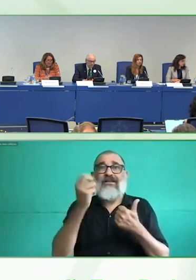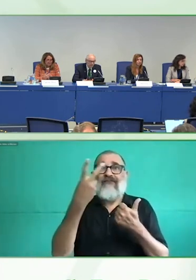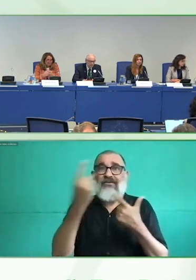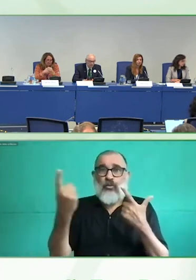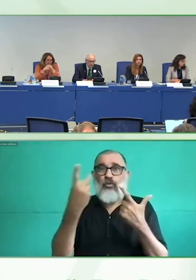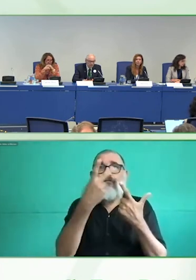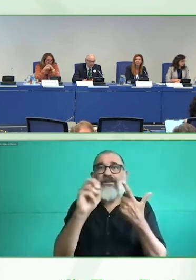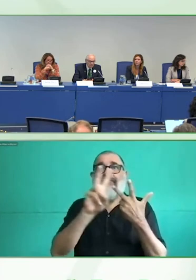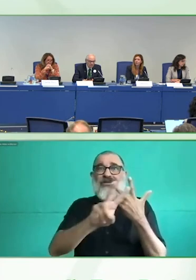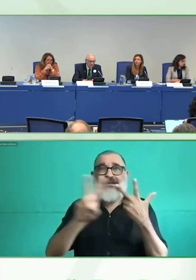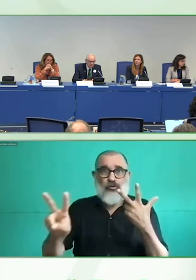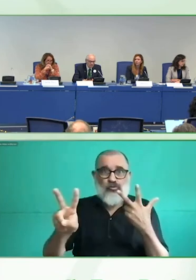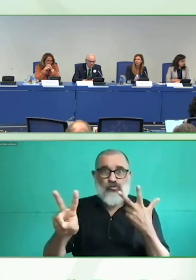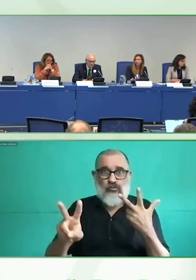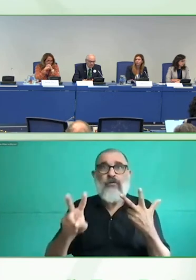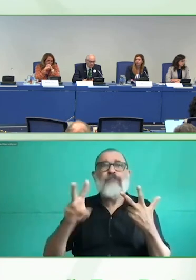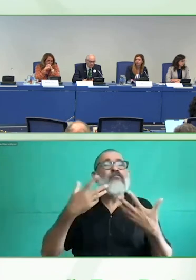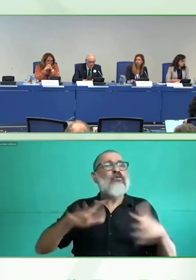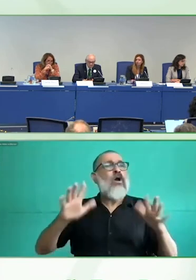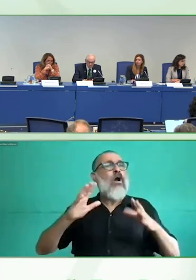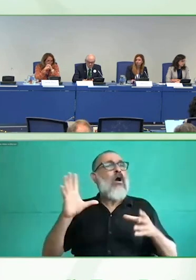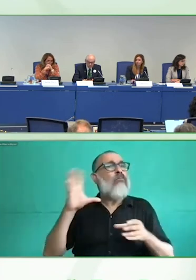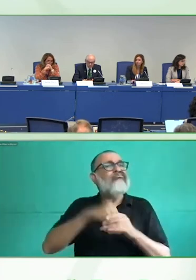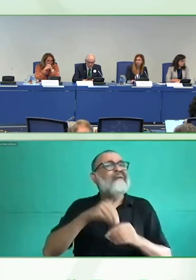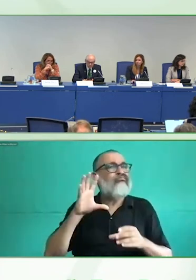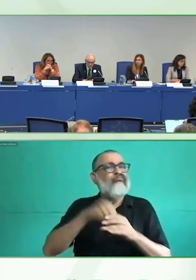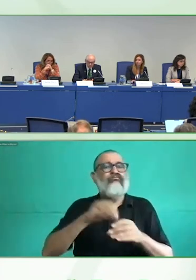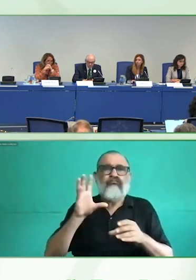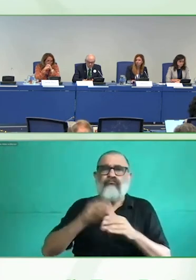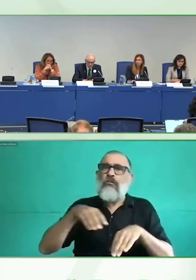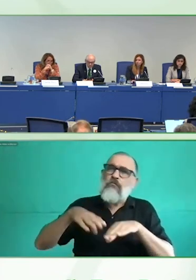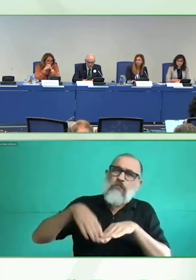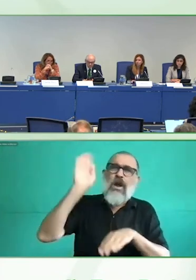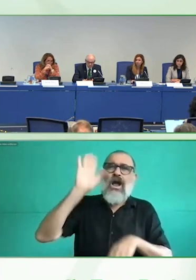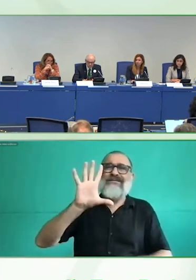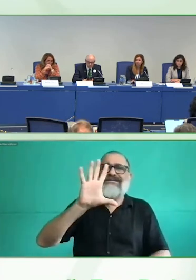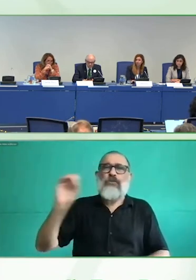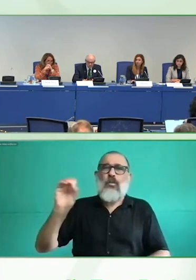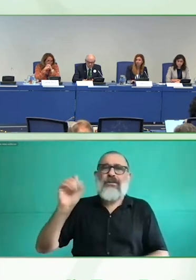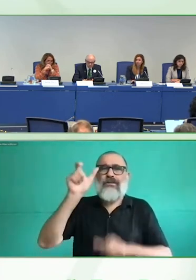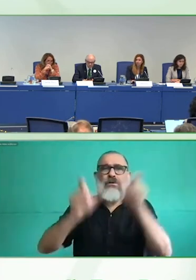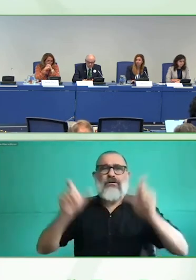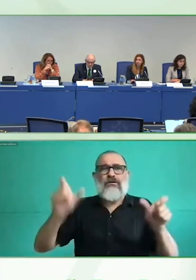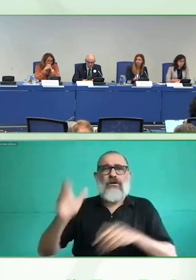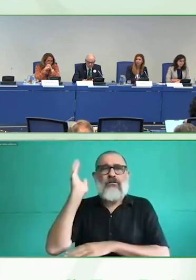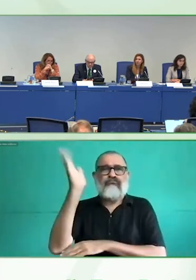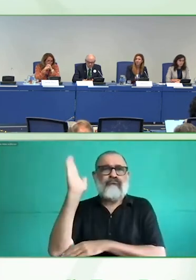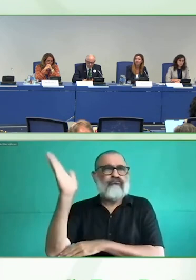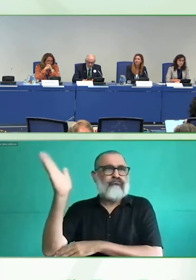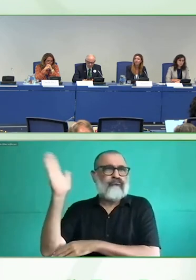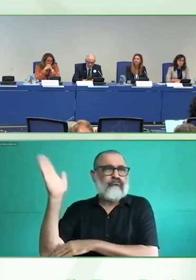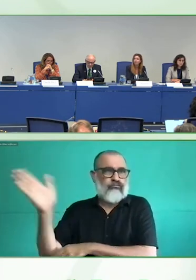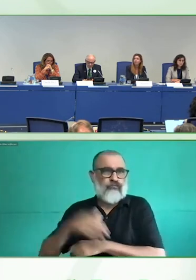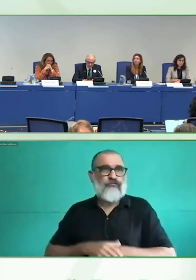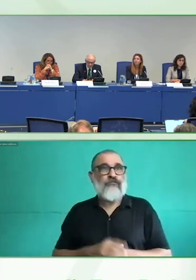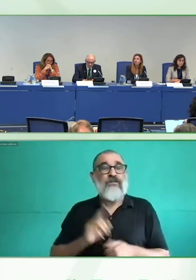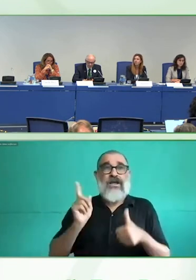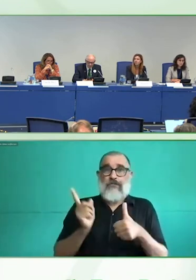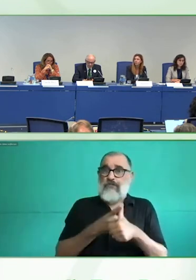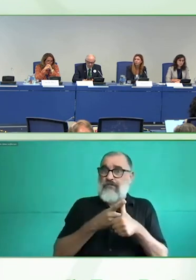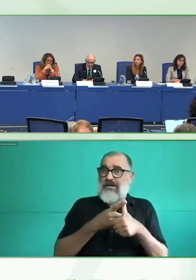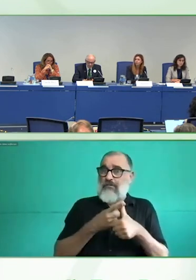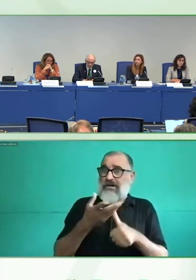prácticas y políticas a destacar y en el 2022 fueron 17 iniciativas reconocidas. Este año se van a